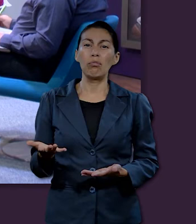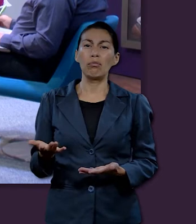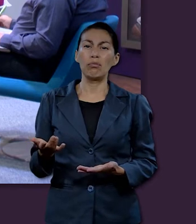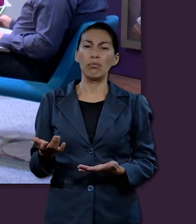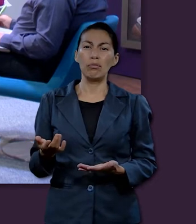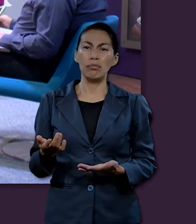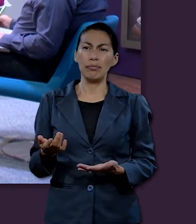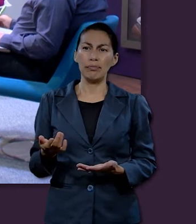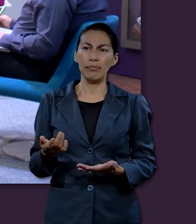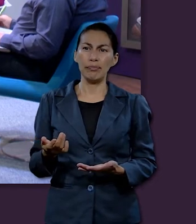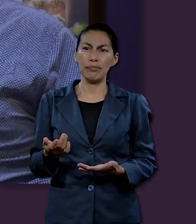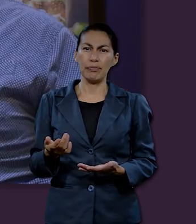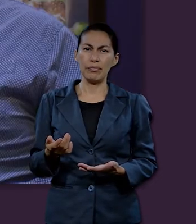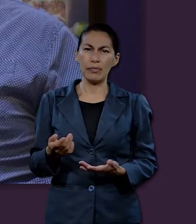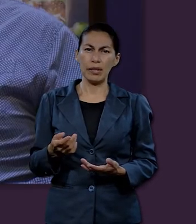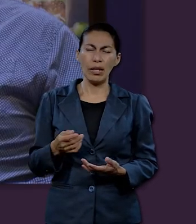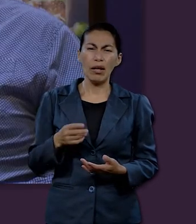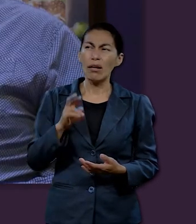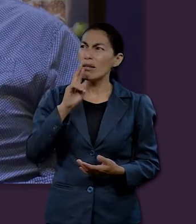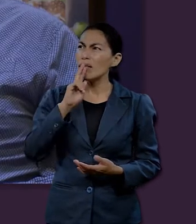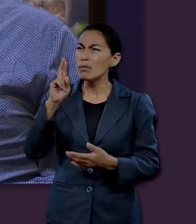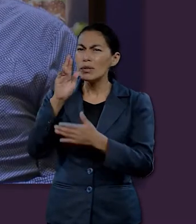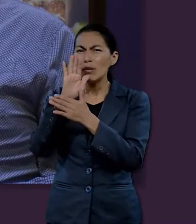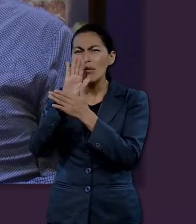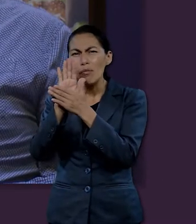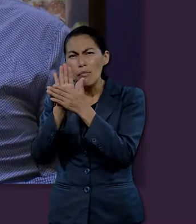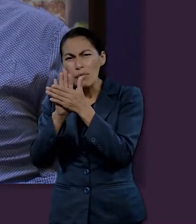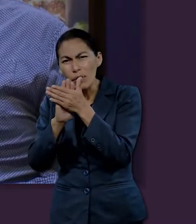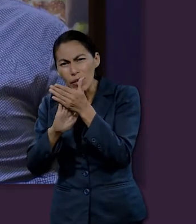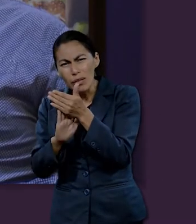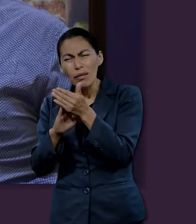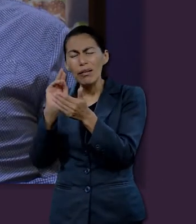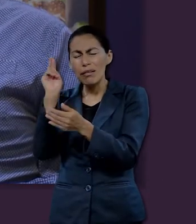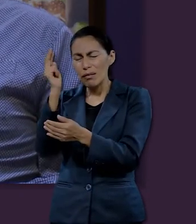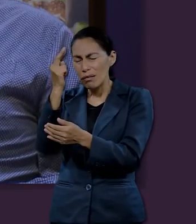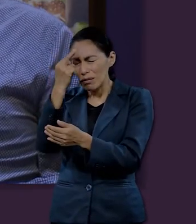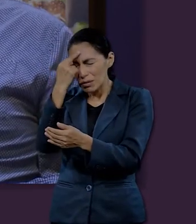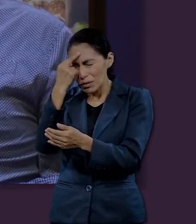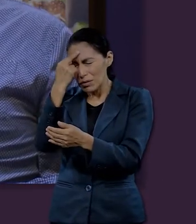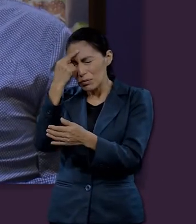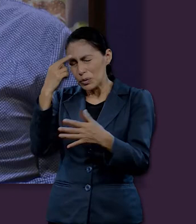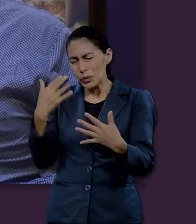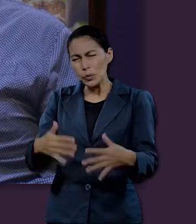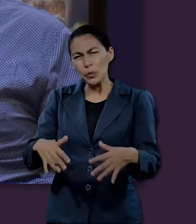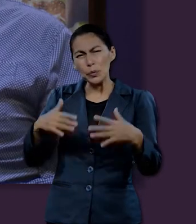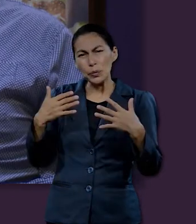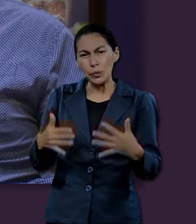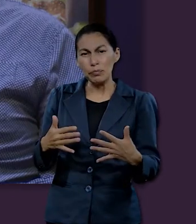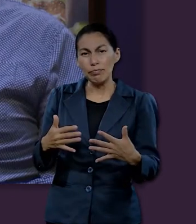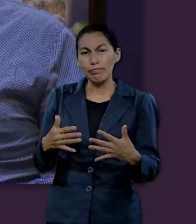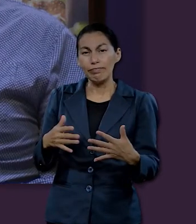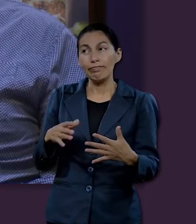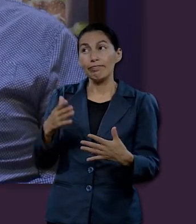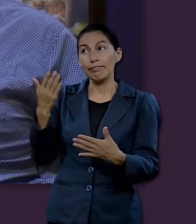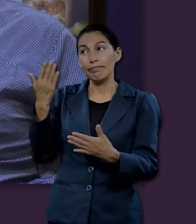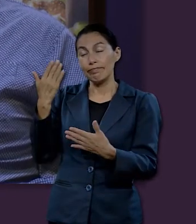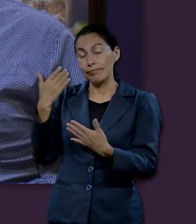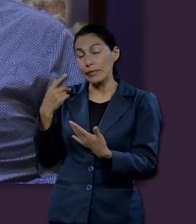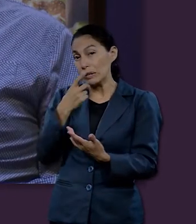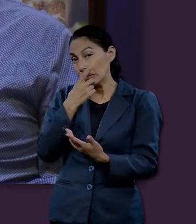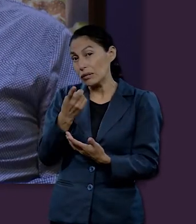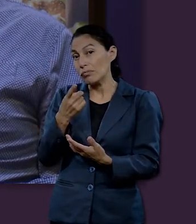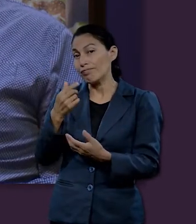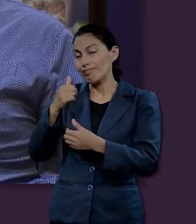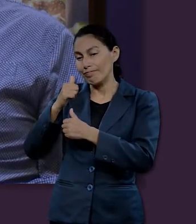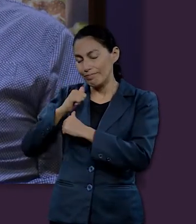Es una respuesta de humildad y de reconocimiento y de